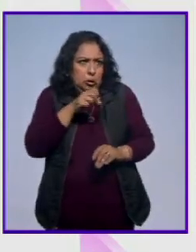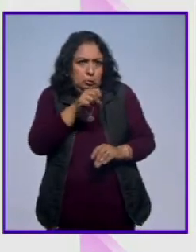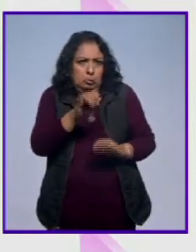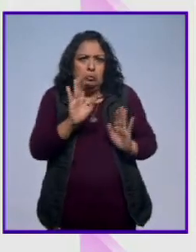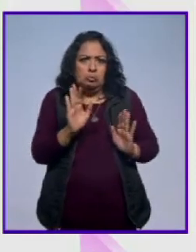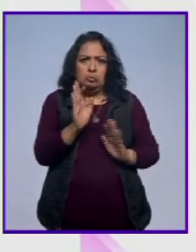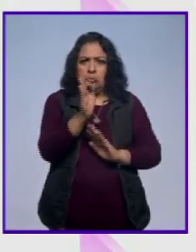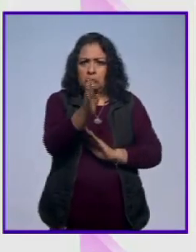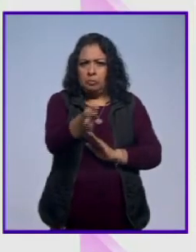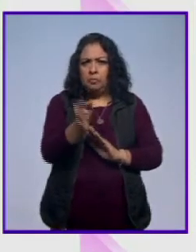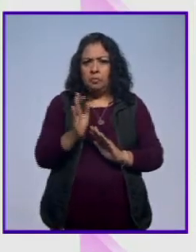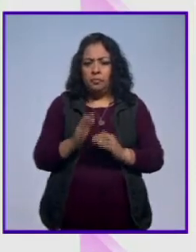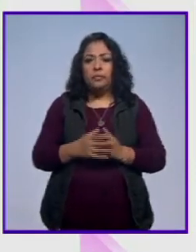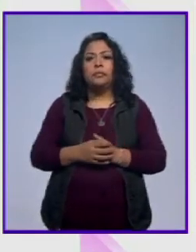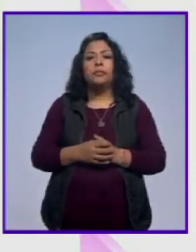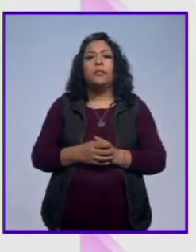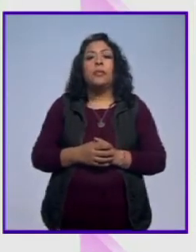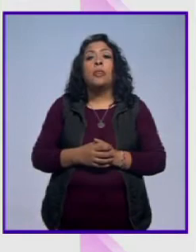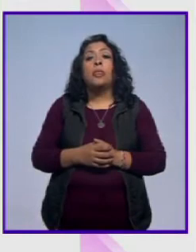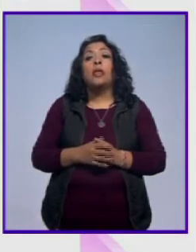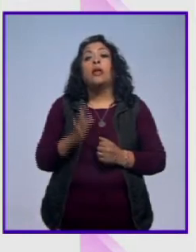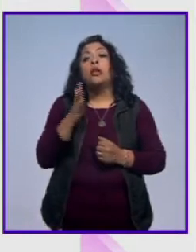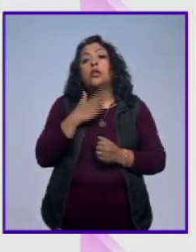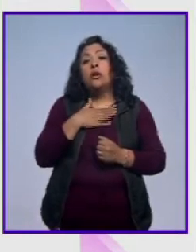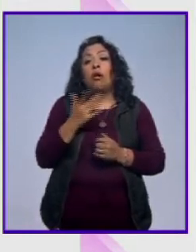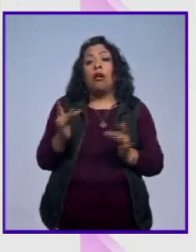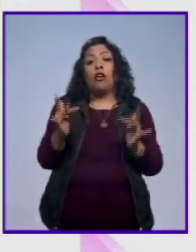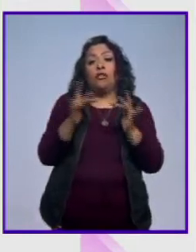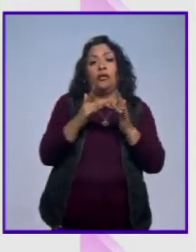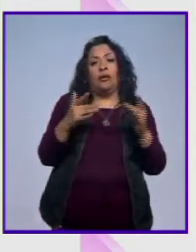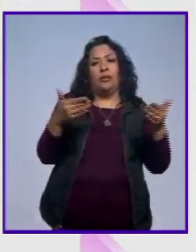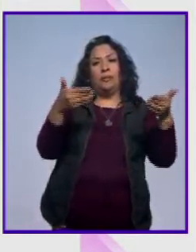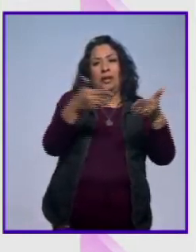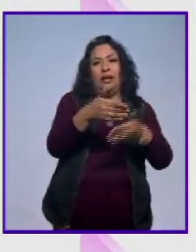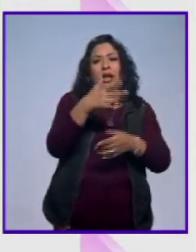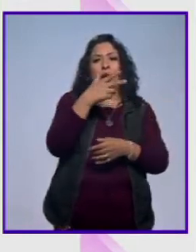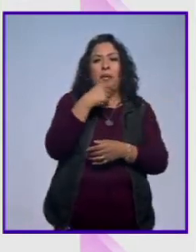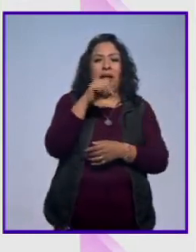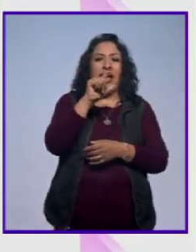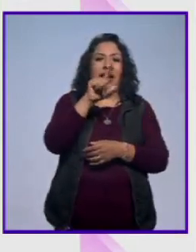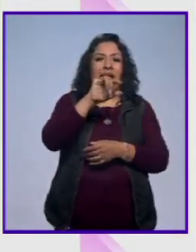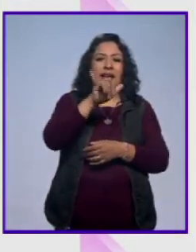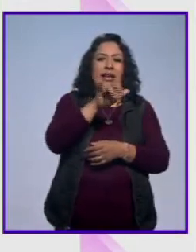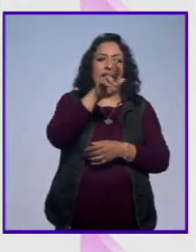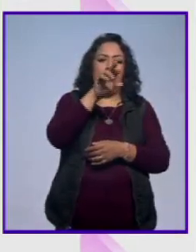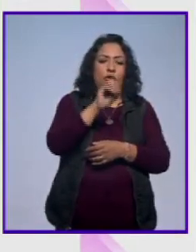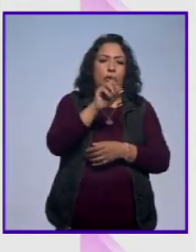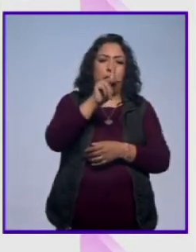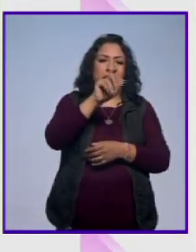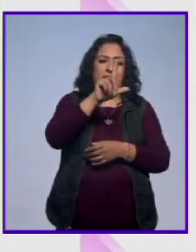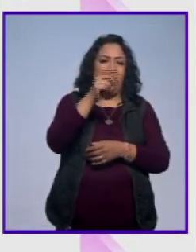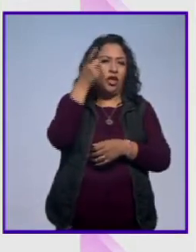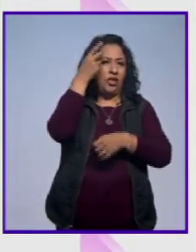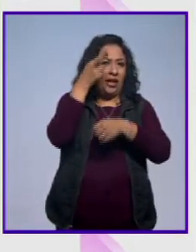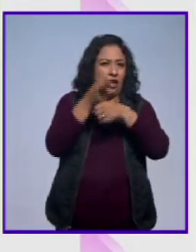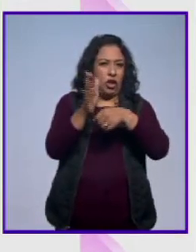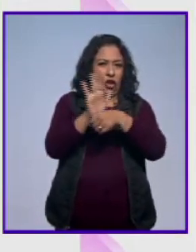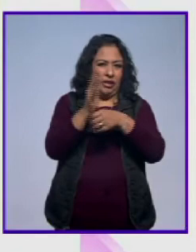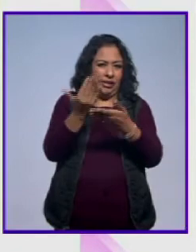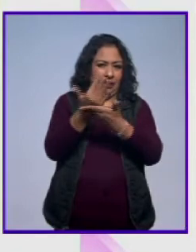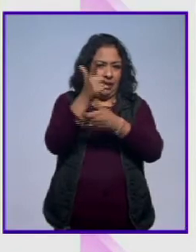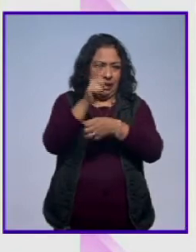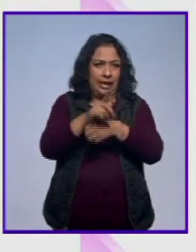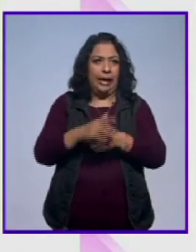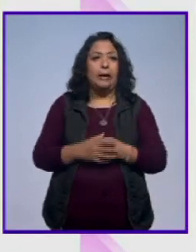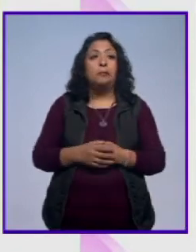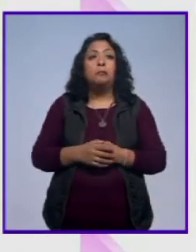llama mucho la atención entonces me puso en contacto con Alejandro Pelayo director de la Cineteca y